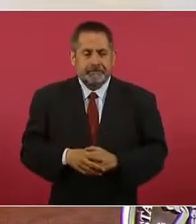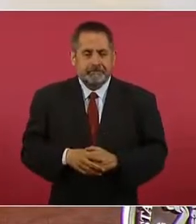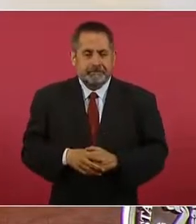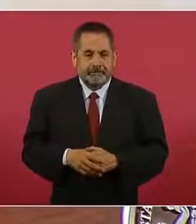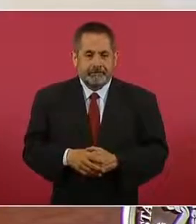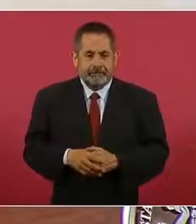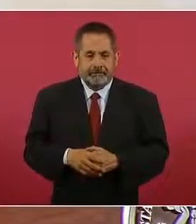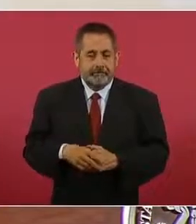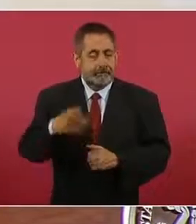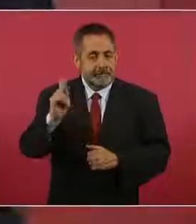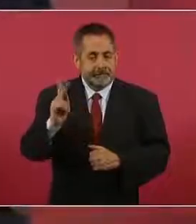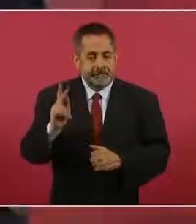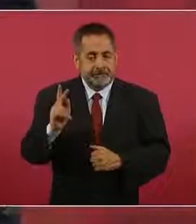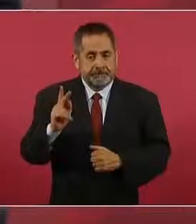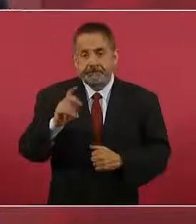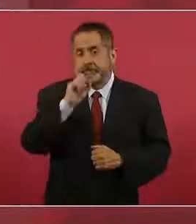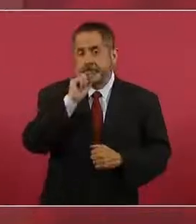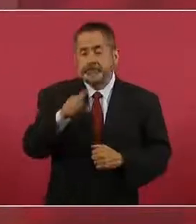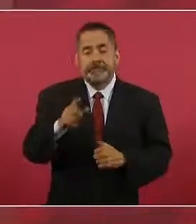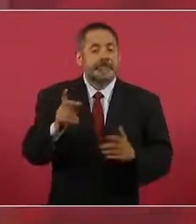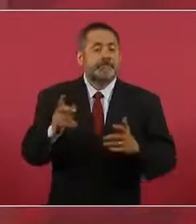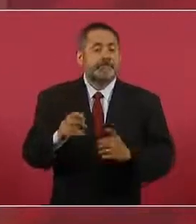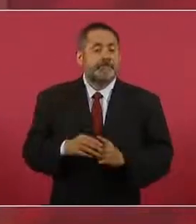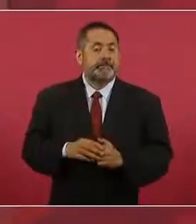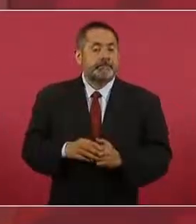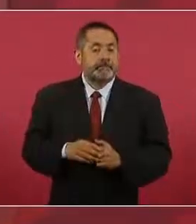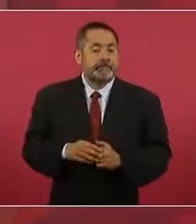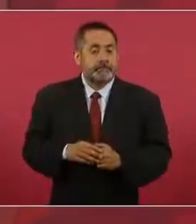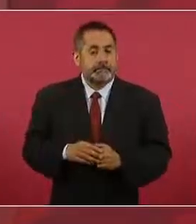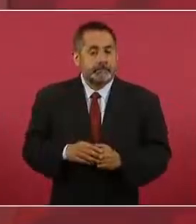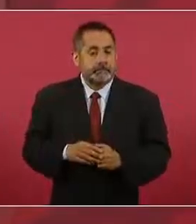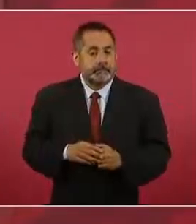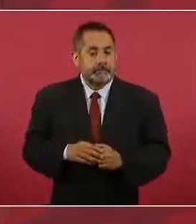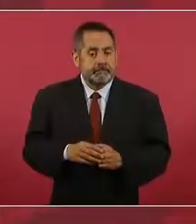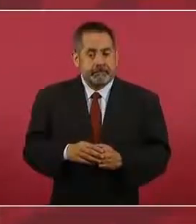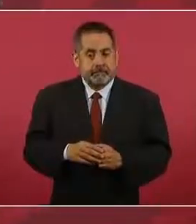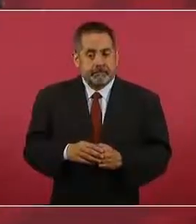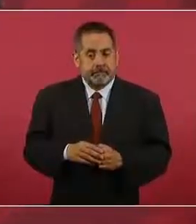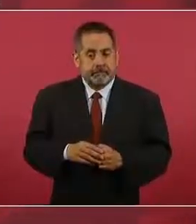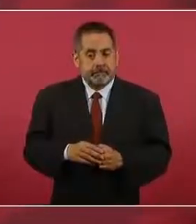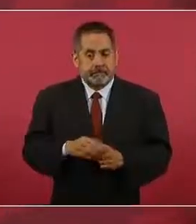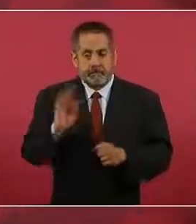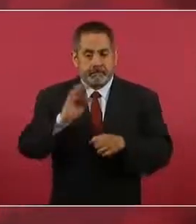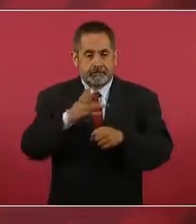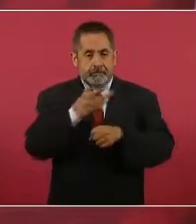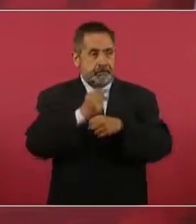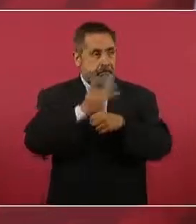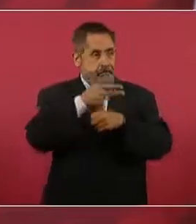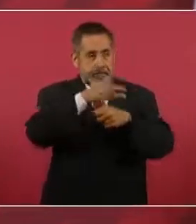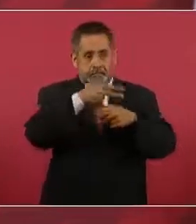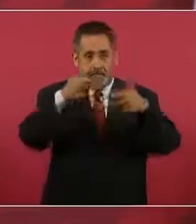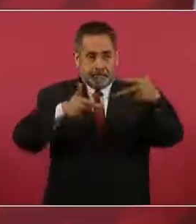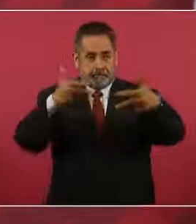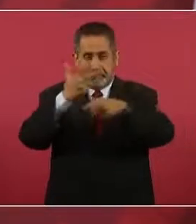Pero además, si se instalaban los equipos,